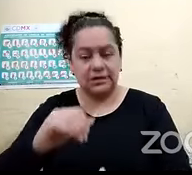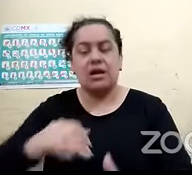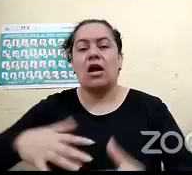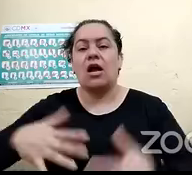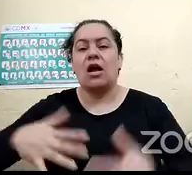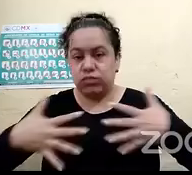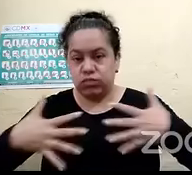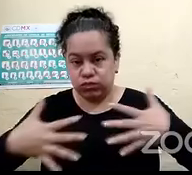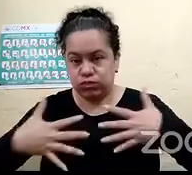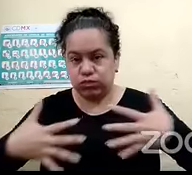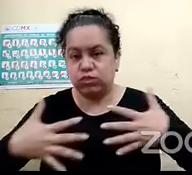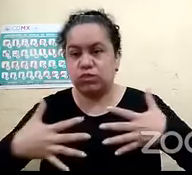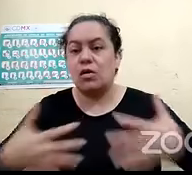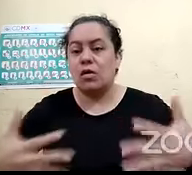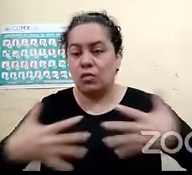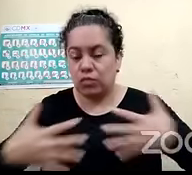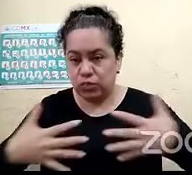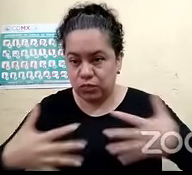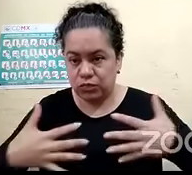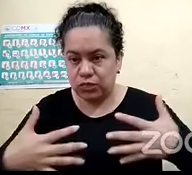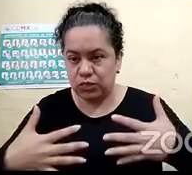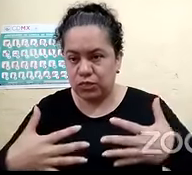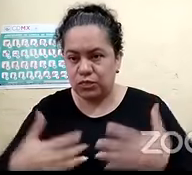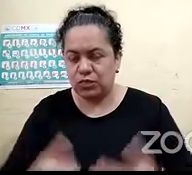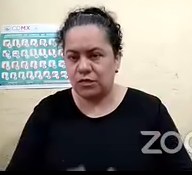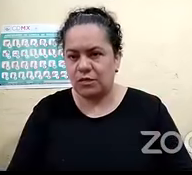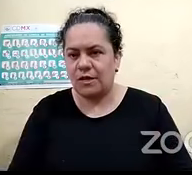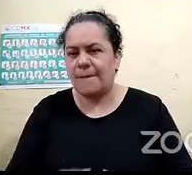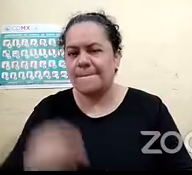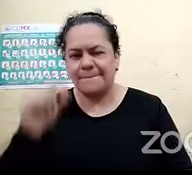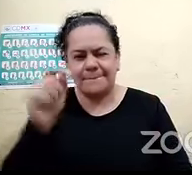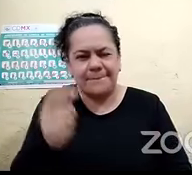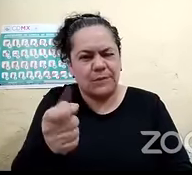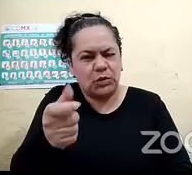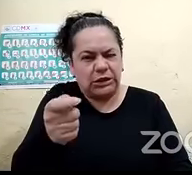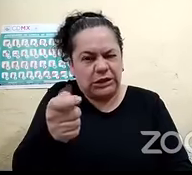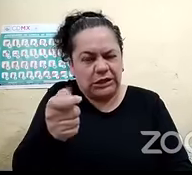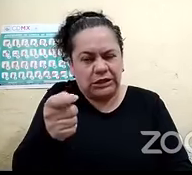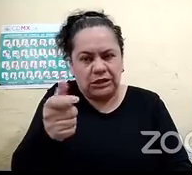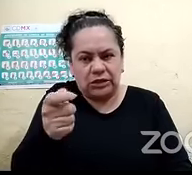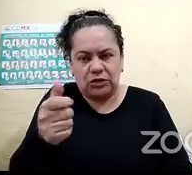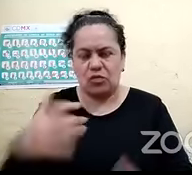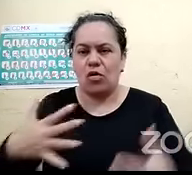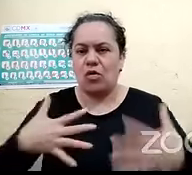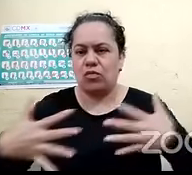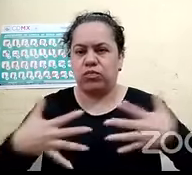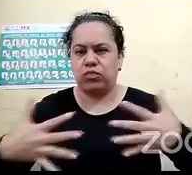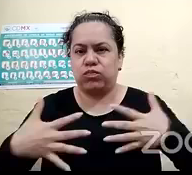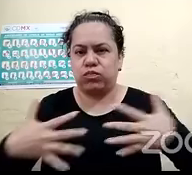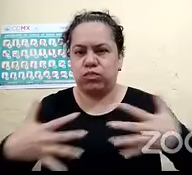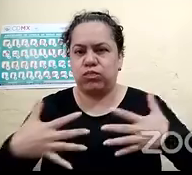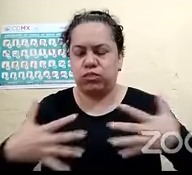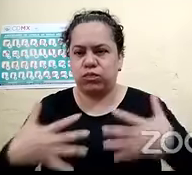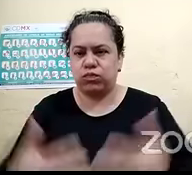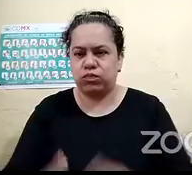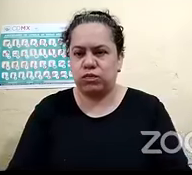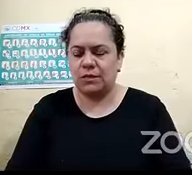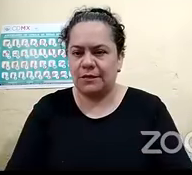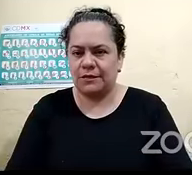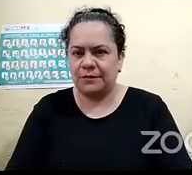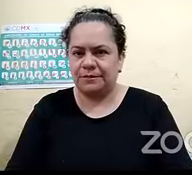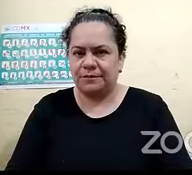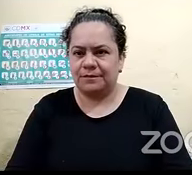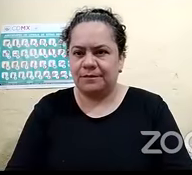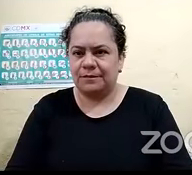temblaba temblaba un poco y se movía un poco se sentía la vibración entonces este yo cuando